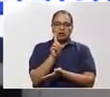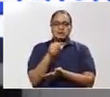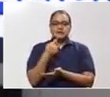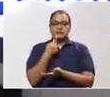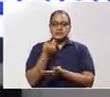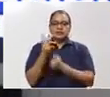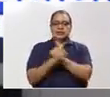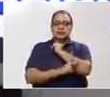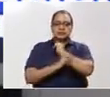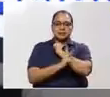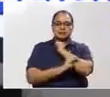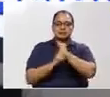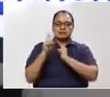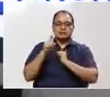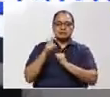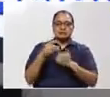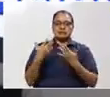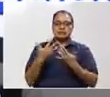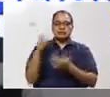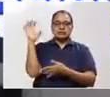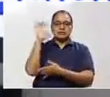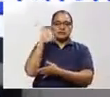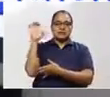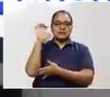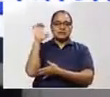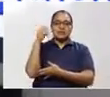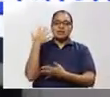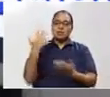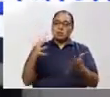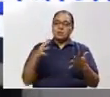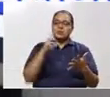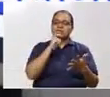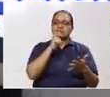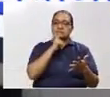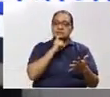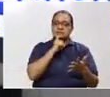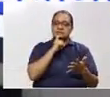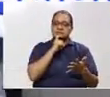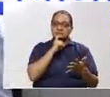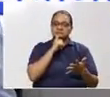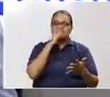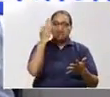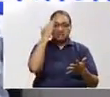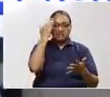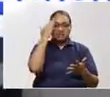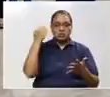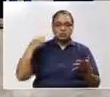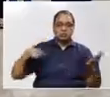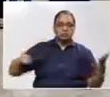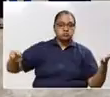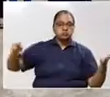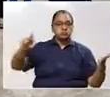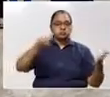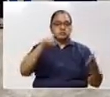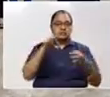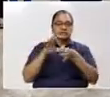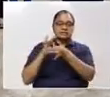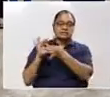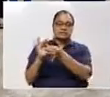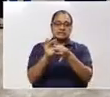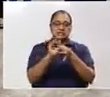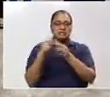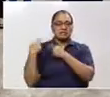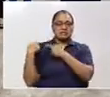país está en situaciones complicadísimas, sabemos que tenemos responsabilidades comunes, pero finalmente